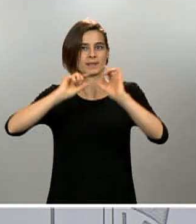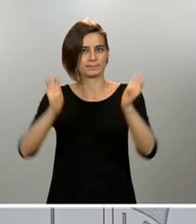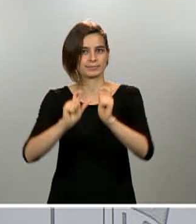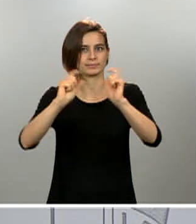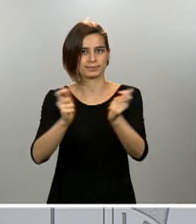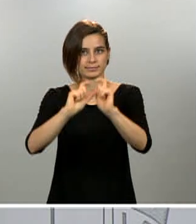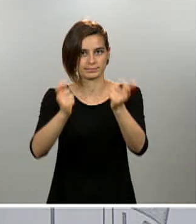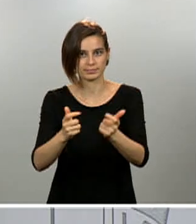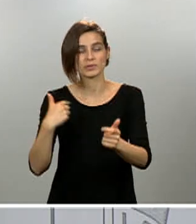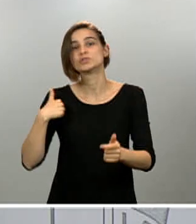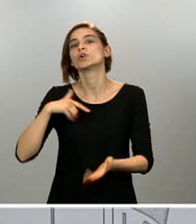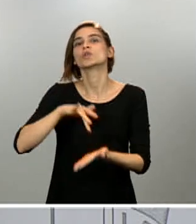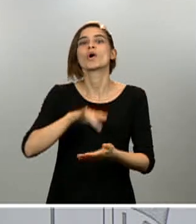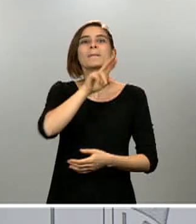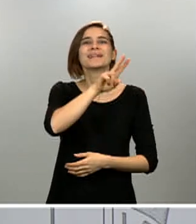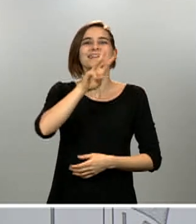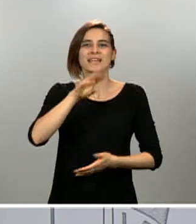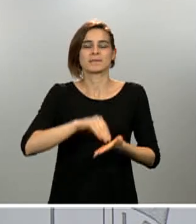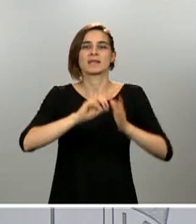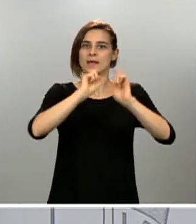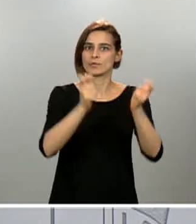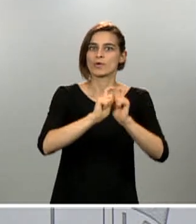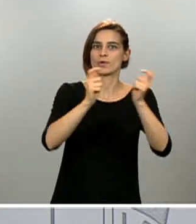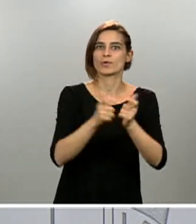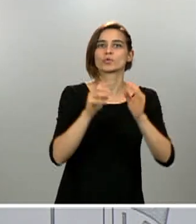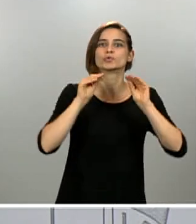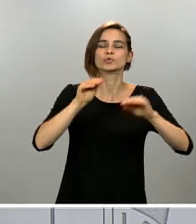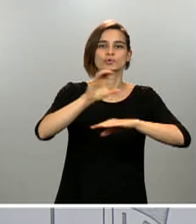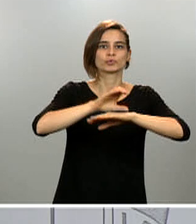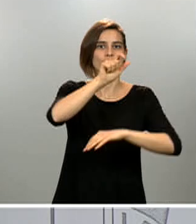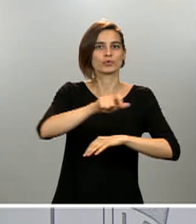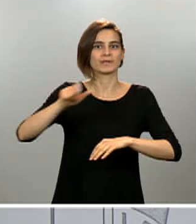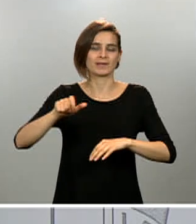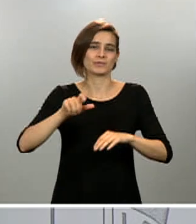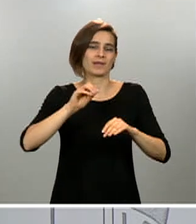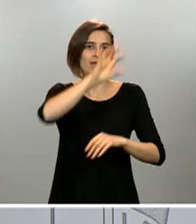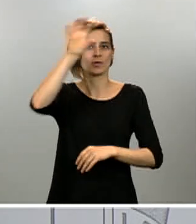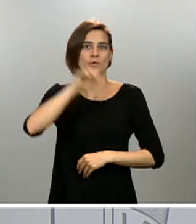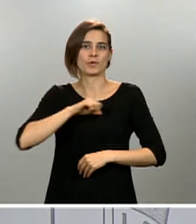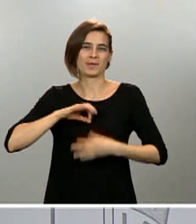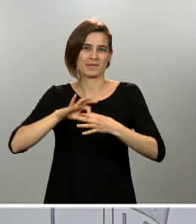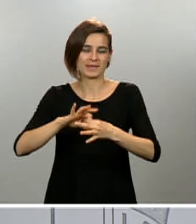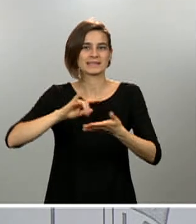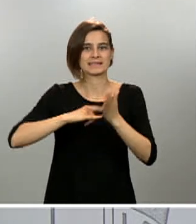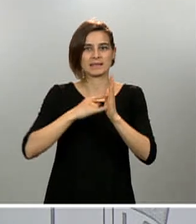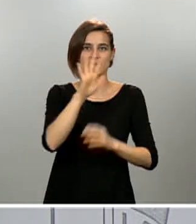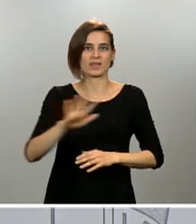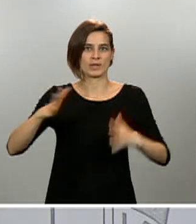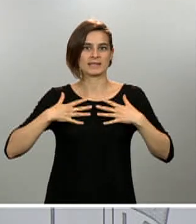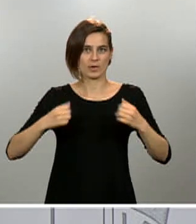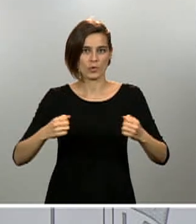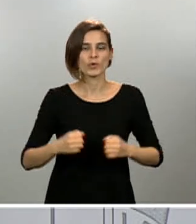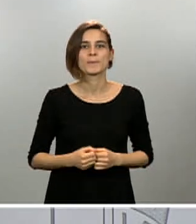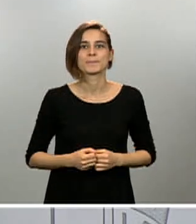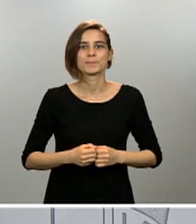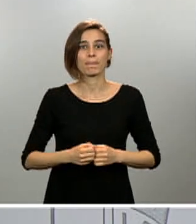representantes o los consejeros de las autonomías en el marco de la interterritorial del Sistema Nacional de Salud. El presidente del Gobierno ha presidido seis comités